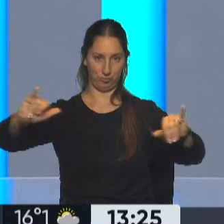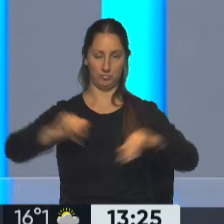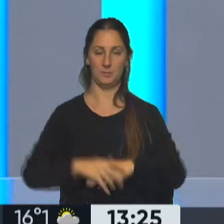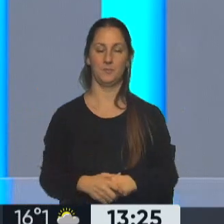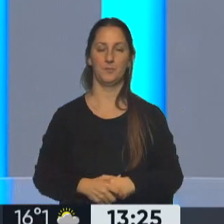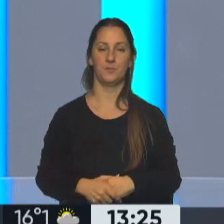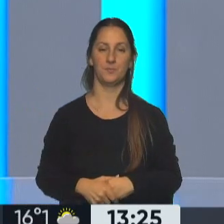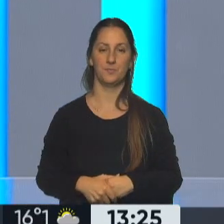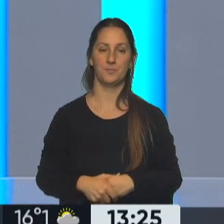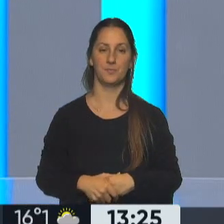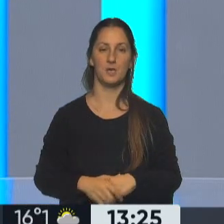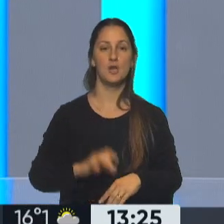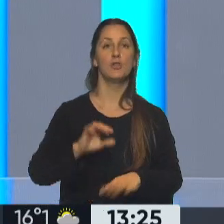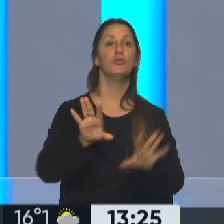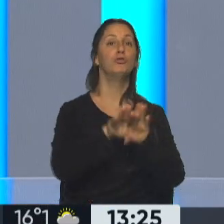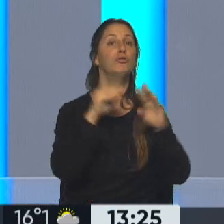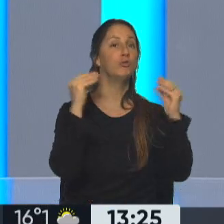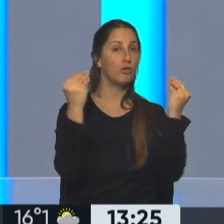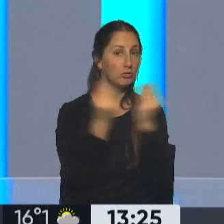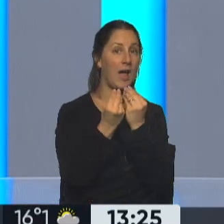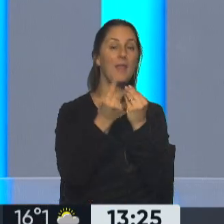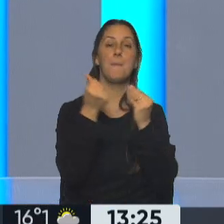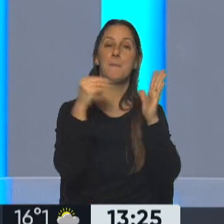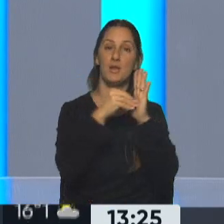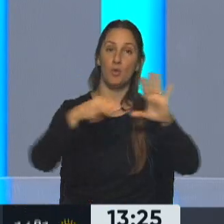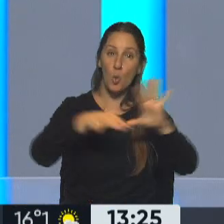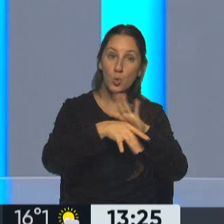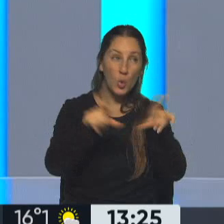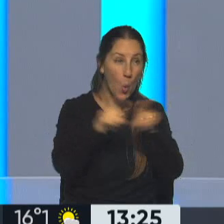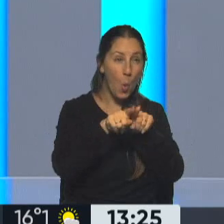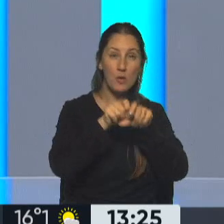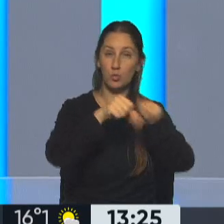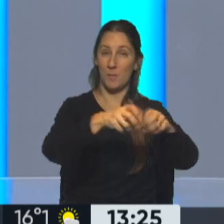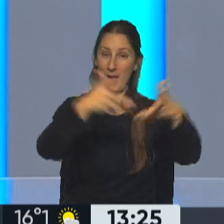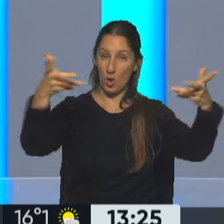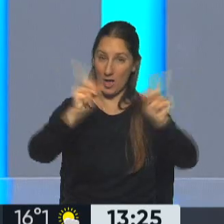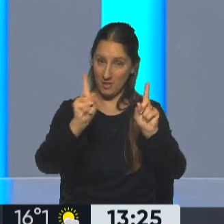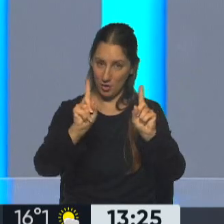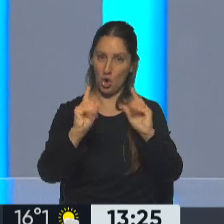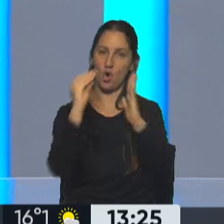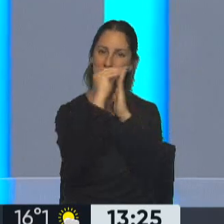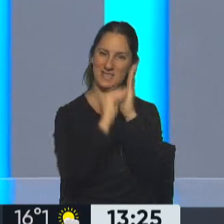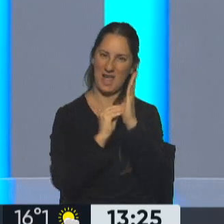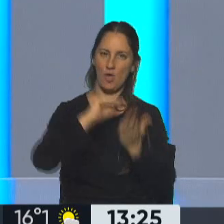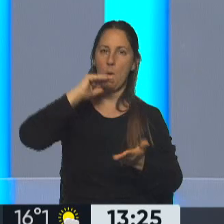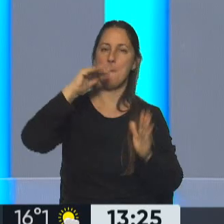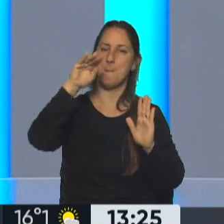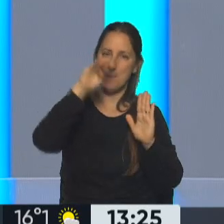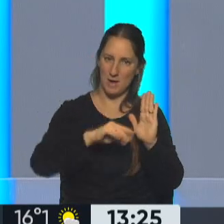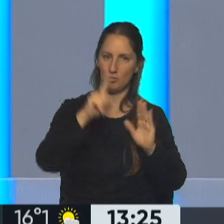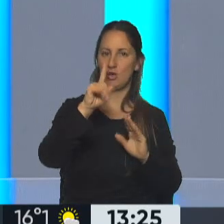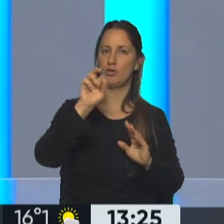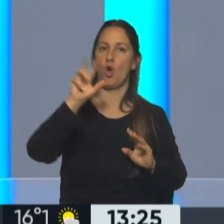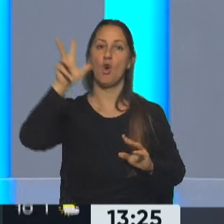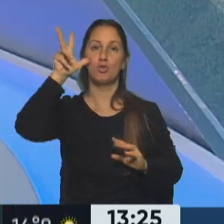Repito, va a ser no sobre el total de Precios Justos que rige en las grandes cadenas, sino un listado corto de 108 productos.